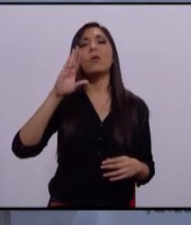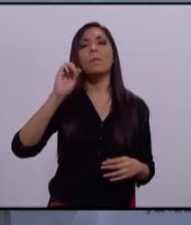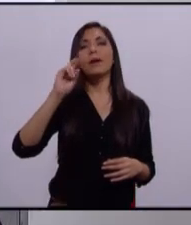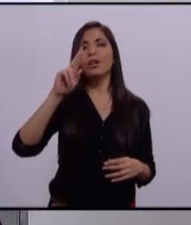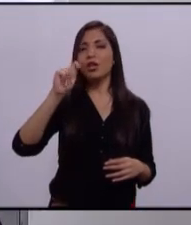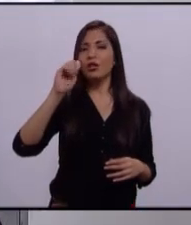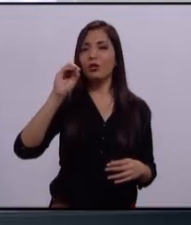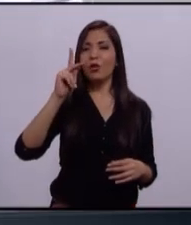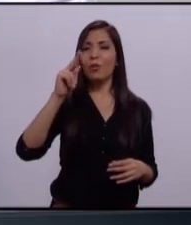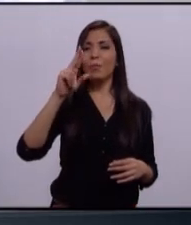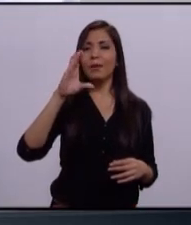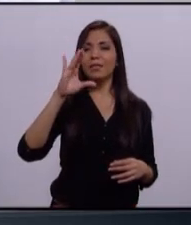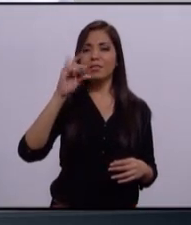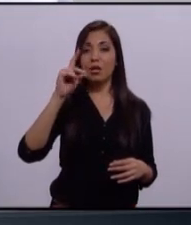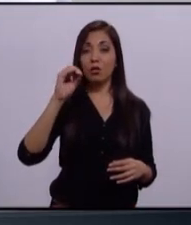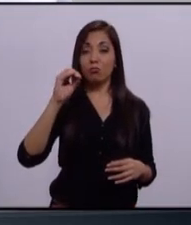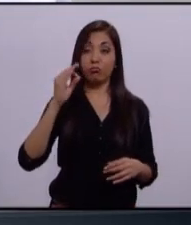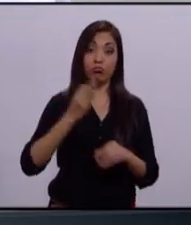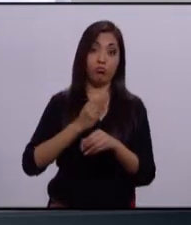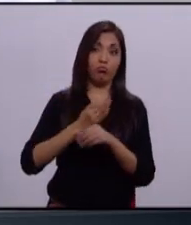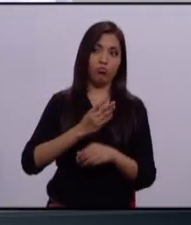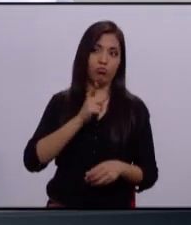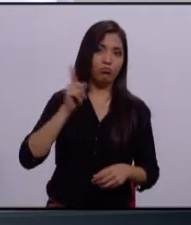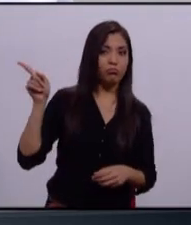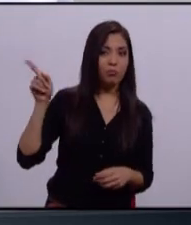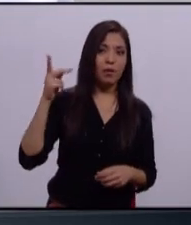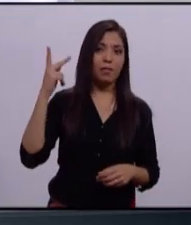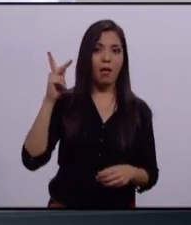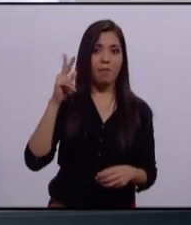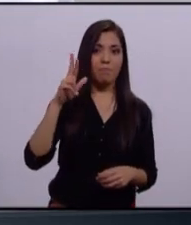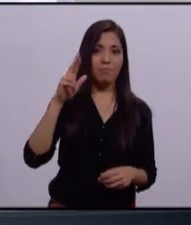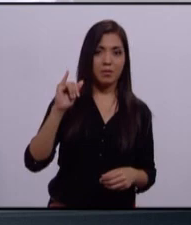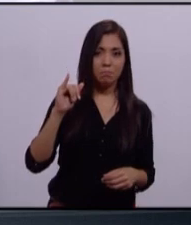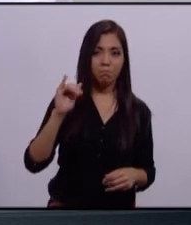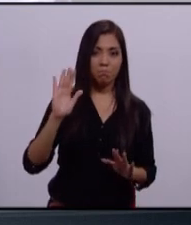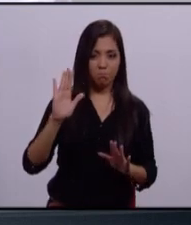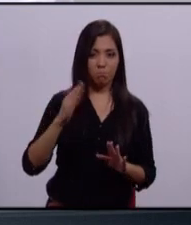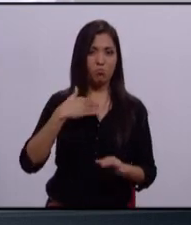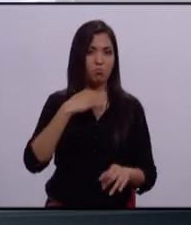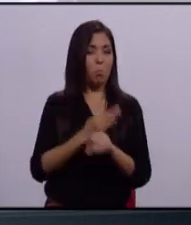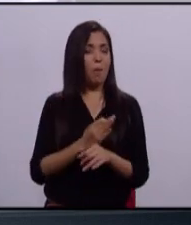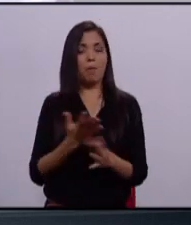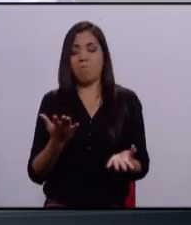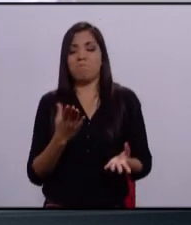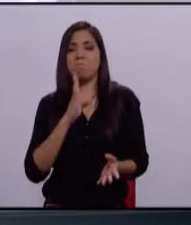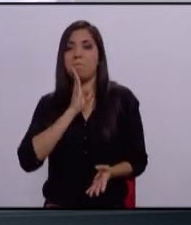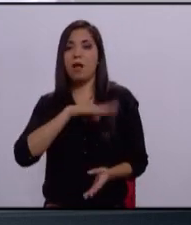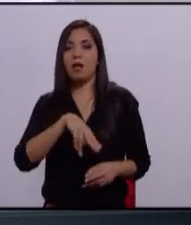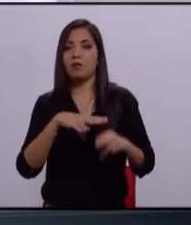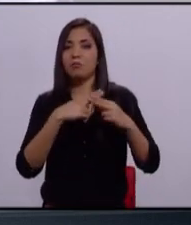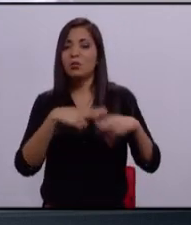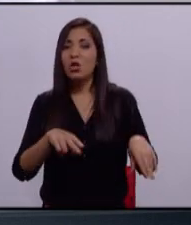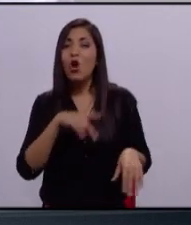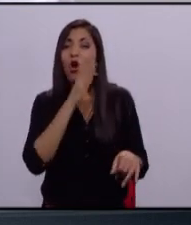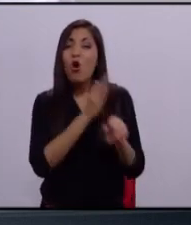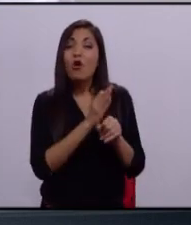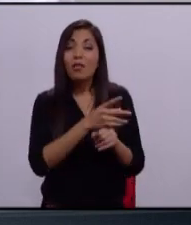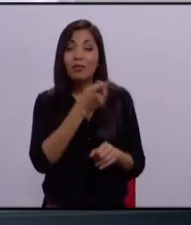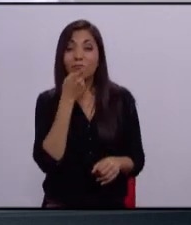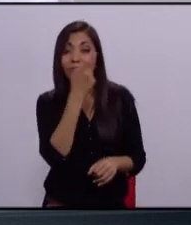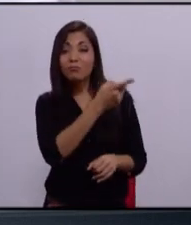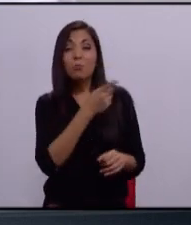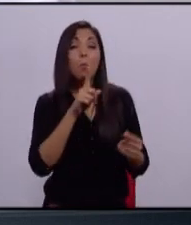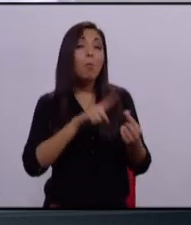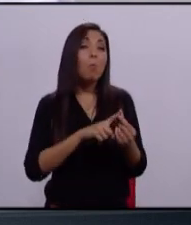réplicas. Salvador Rizo, candidato del PRI. Déjame darte una mala noticia. Las formas de hacer política